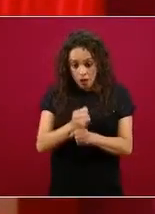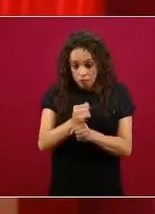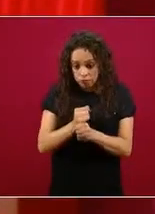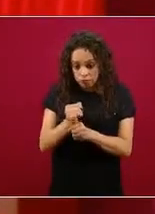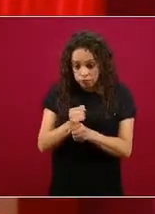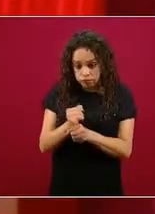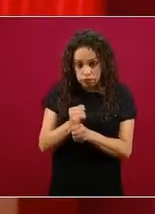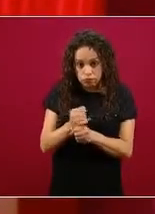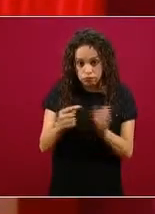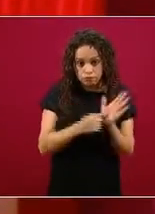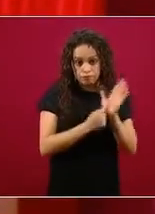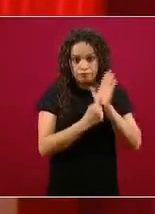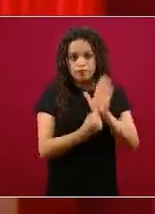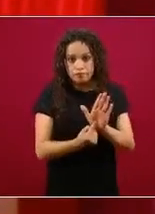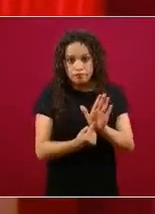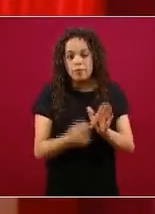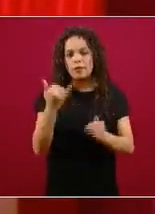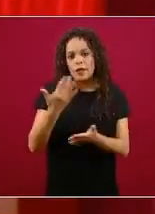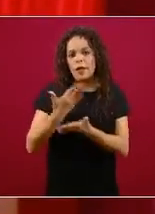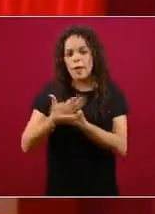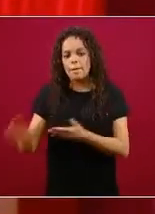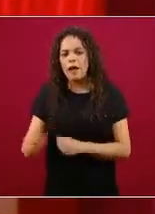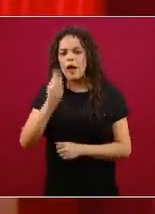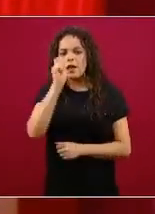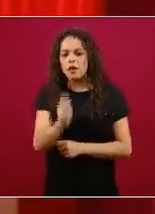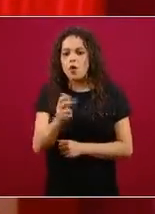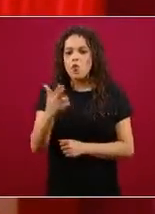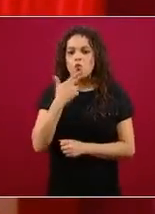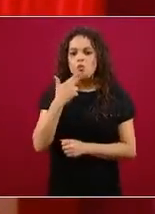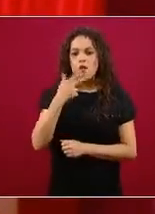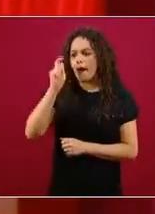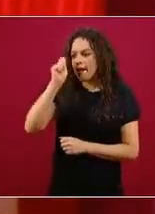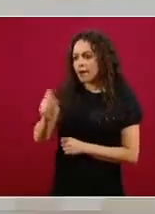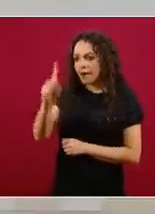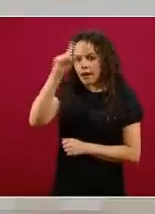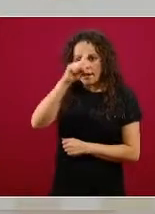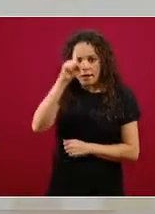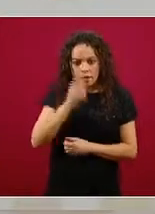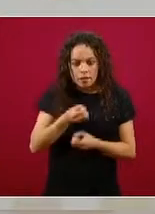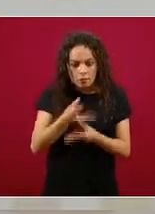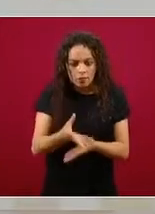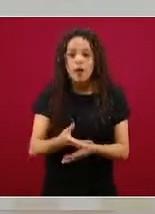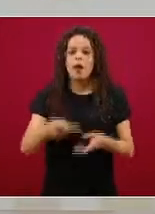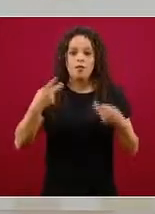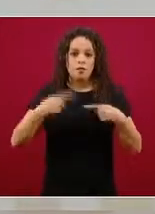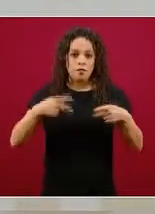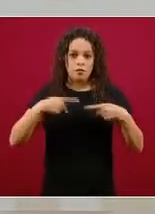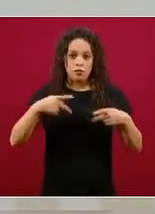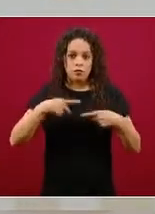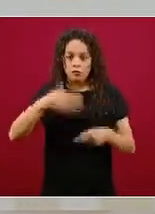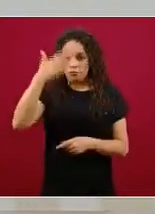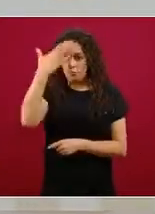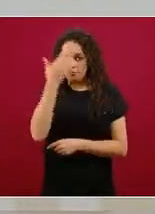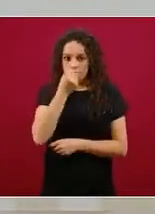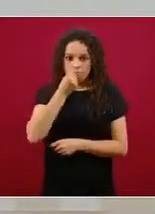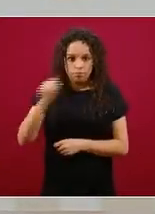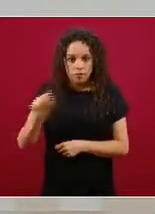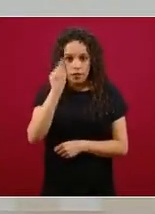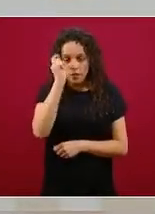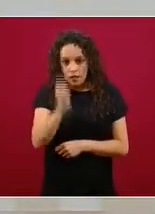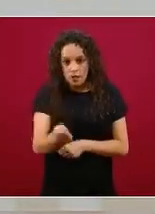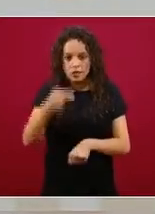recomienda quien los utiliza tiene que ser una persona entrenada una médica un médico que estudia